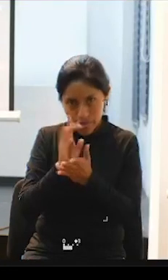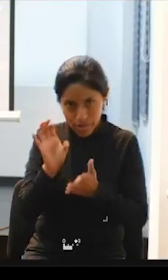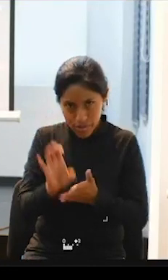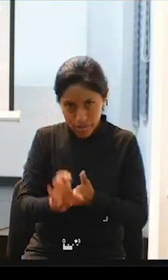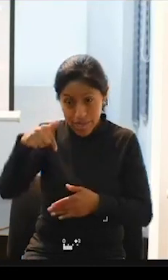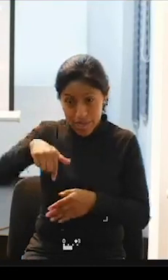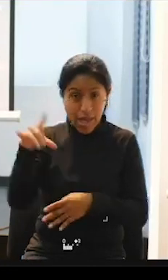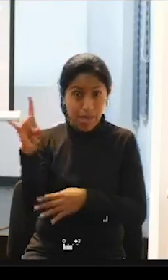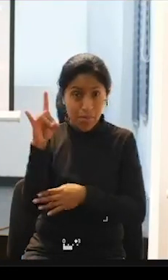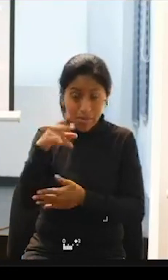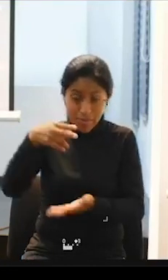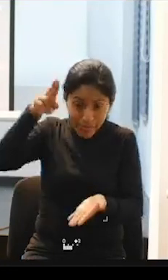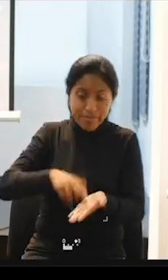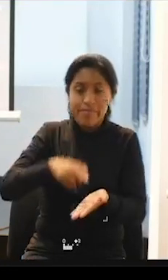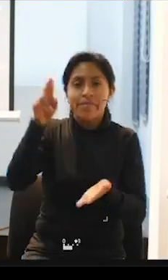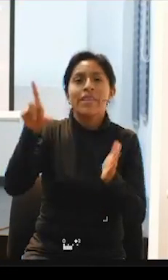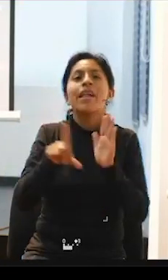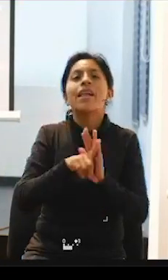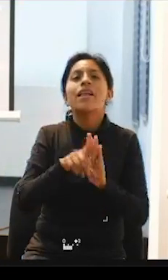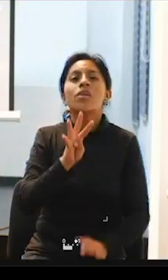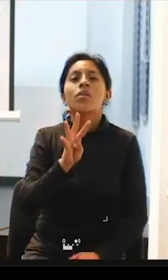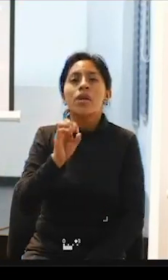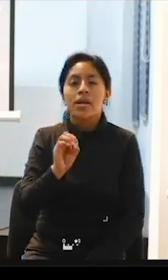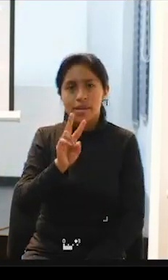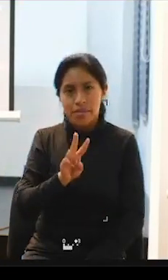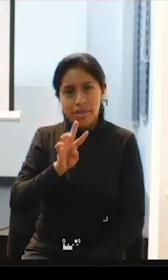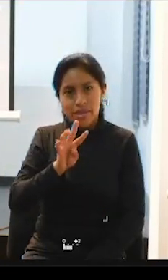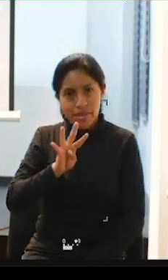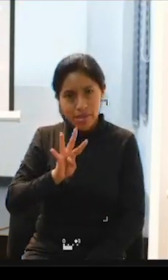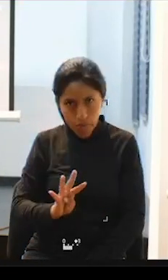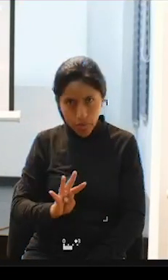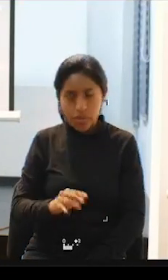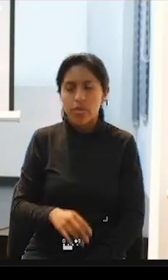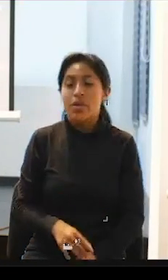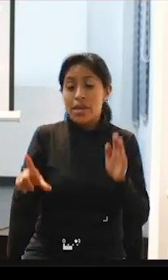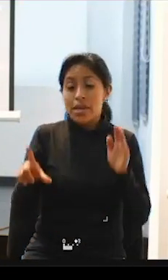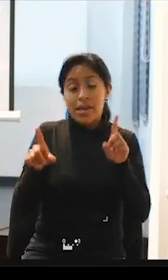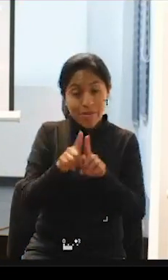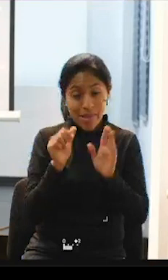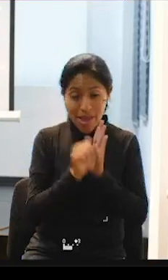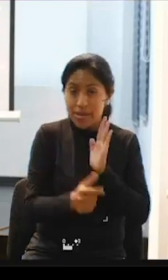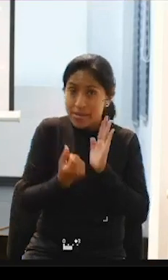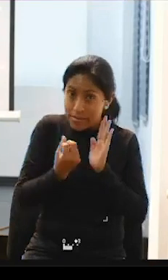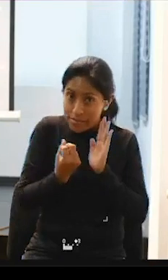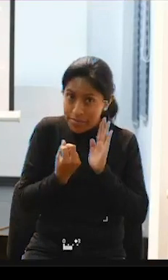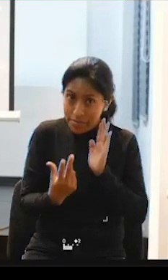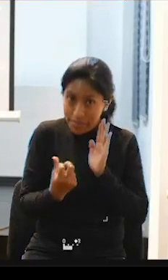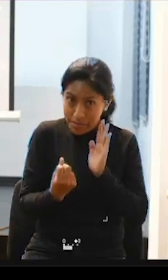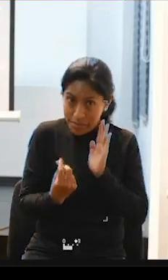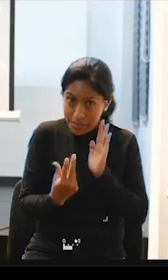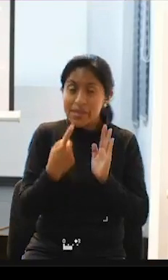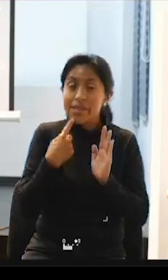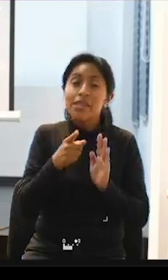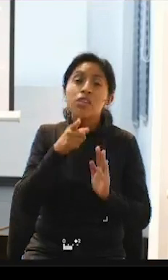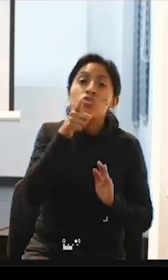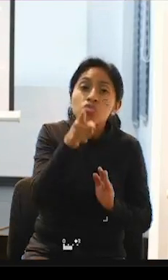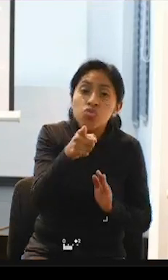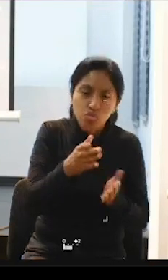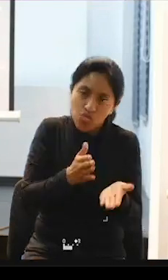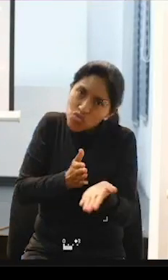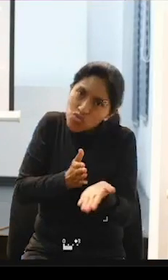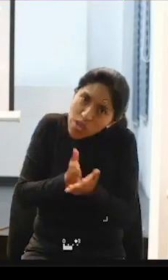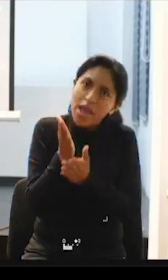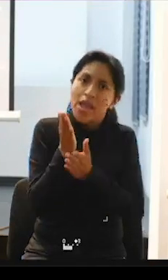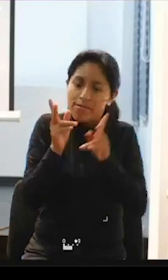ratificada con la ley 4024 y con el artículo 12 que te dice que eres sujeto titular de derecho